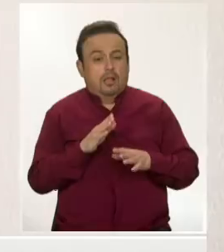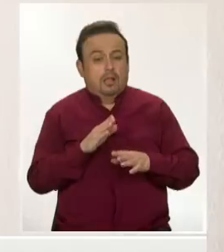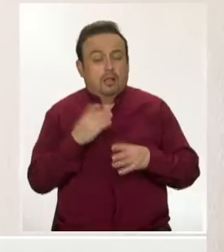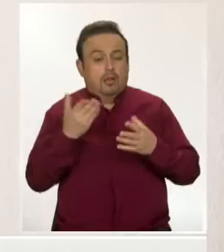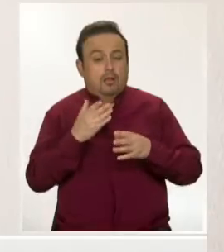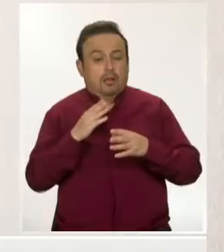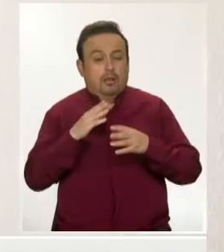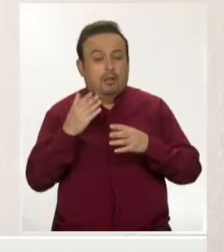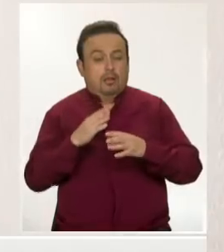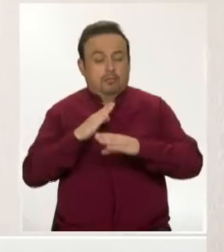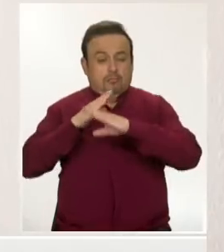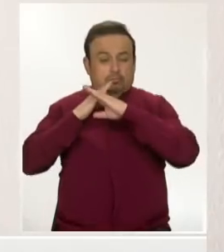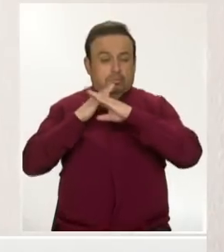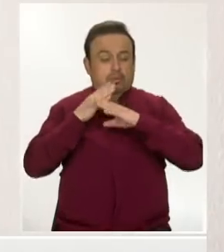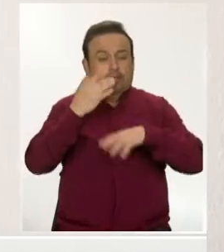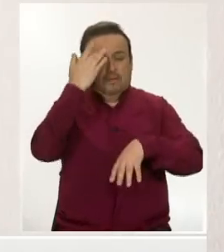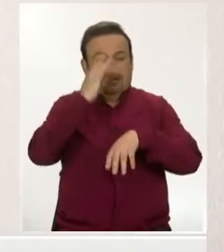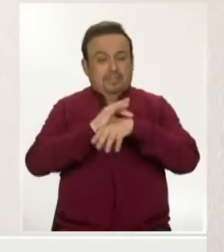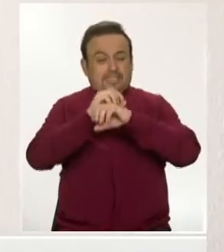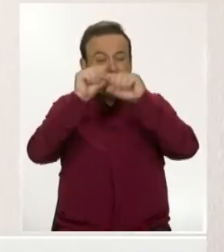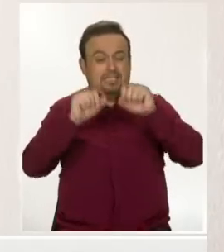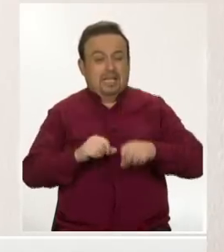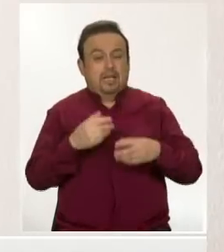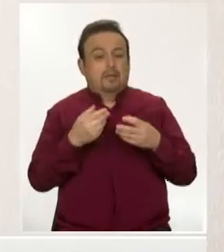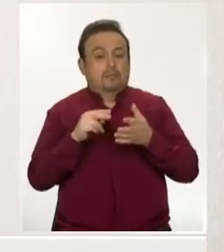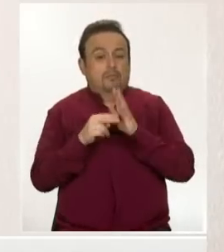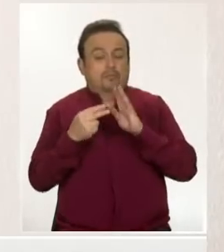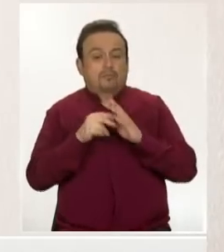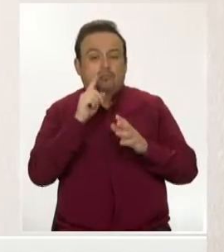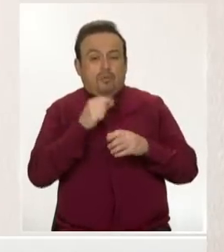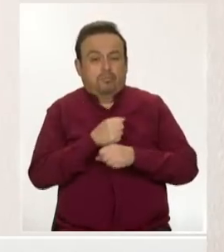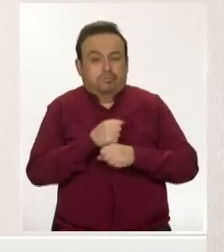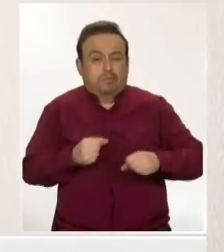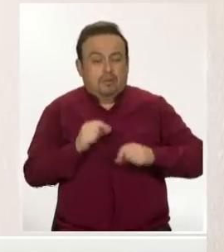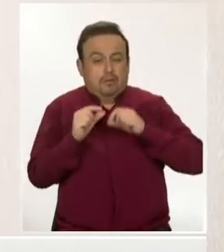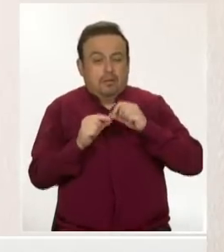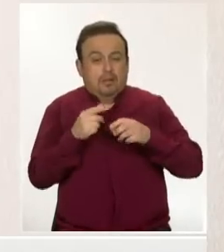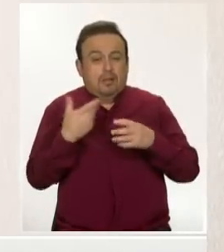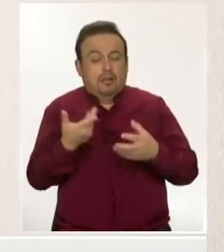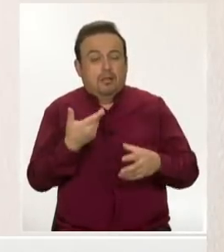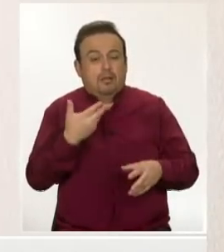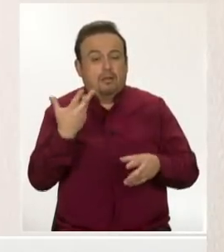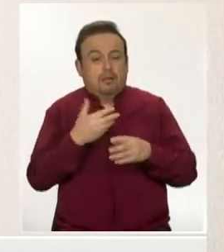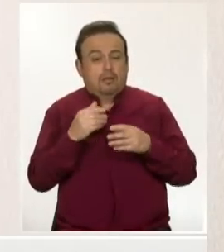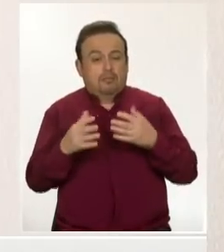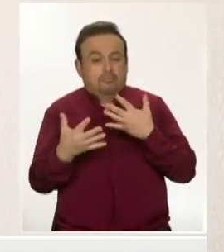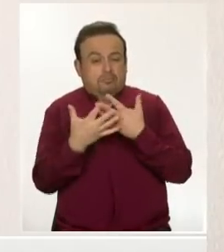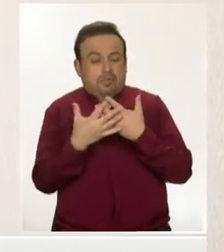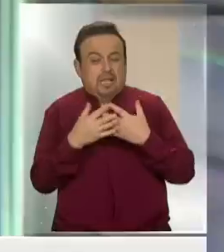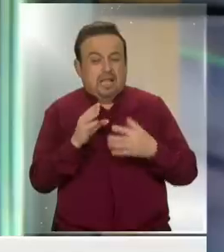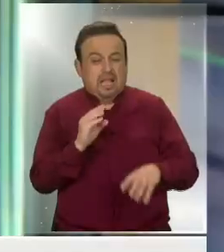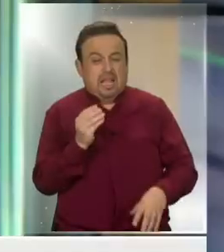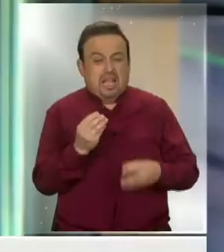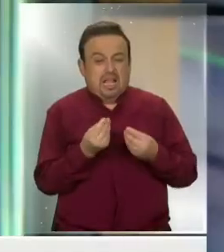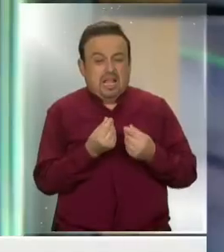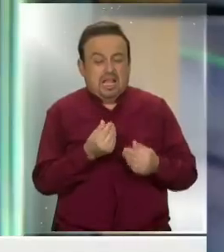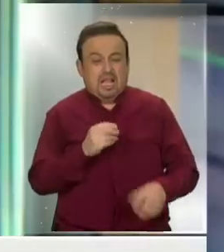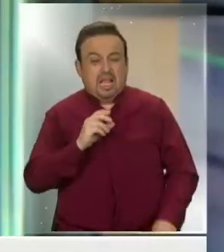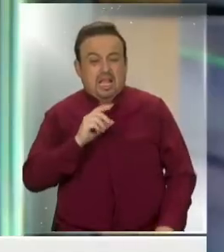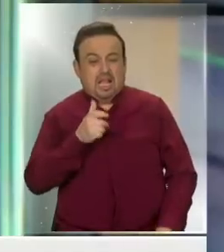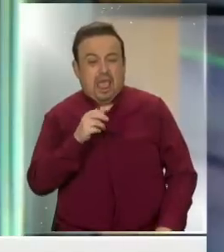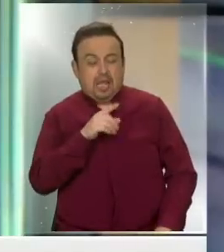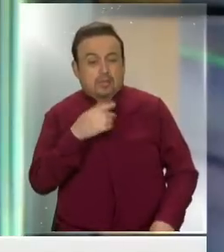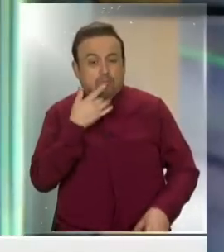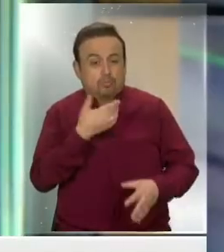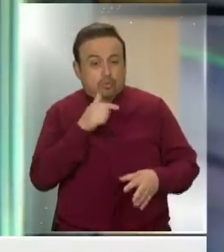inmunes como el timo, el vaso, médula ósea, porque de a poco se empieza reemplazando por tejido adiposo. Esa es la